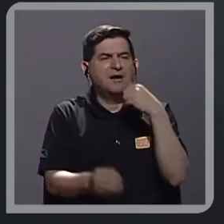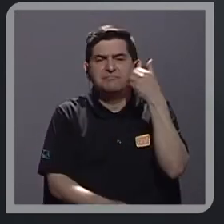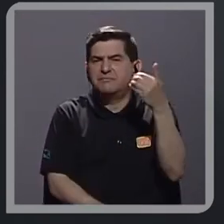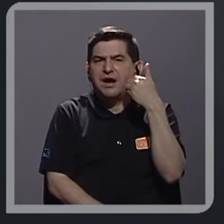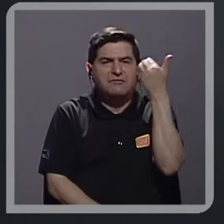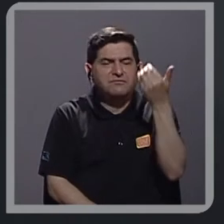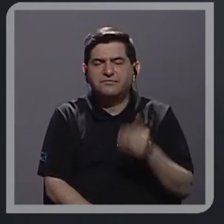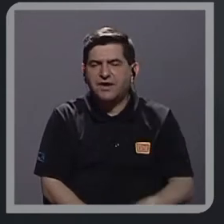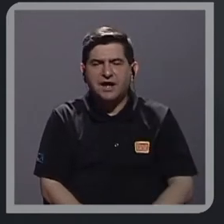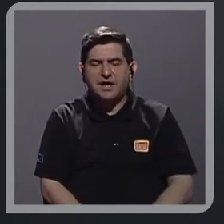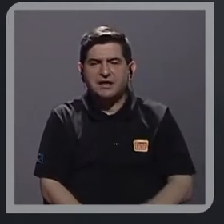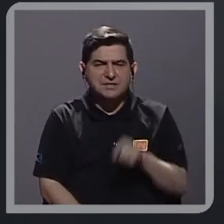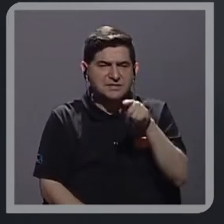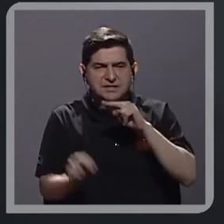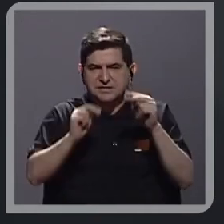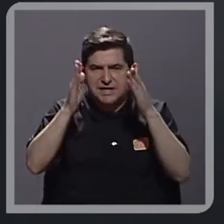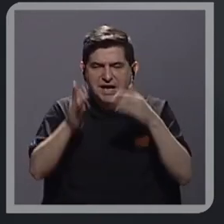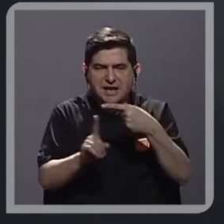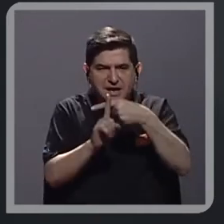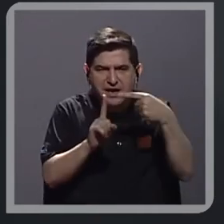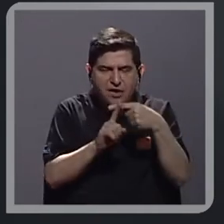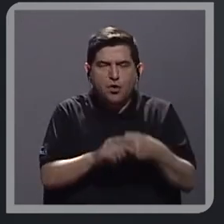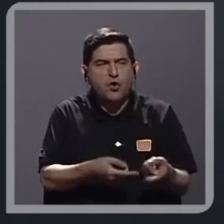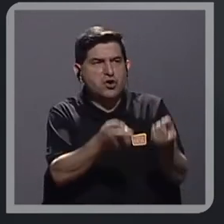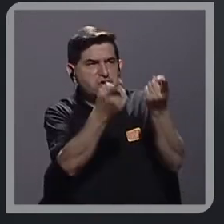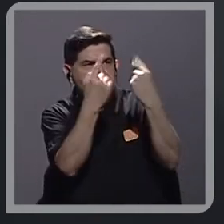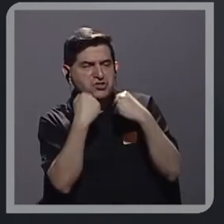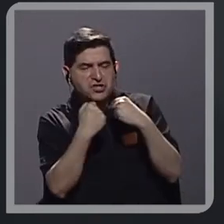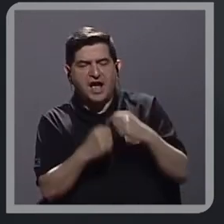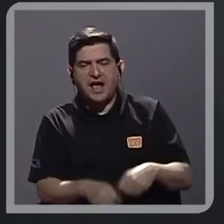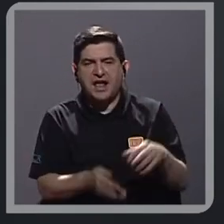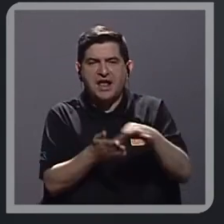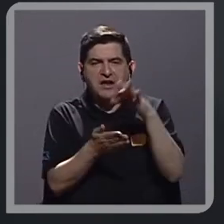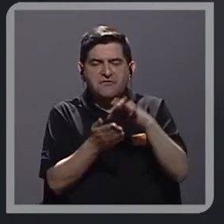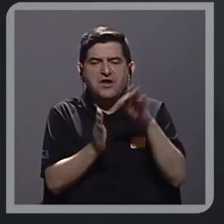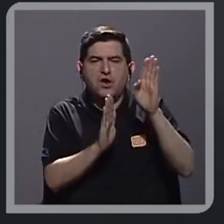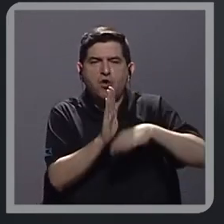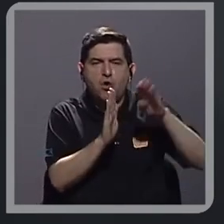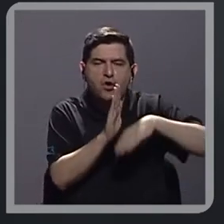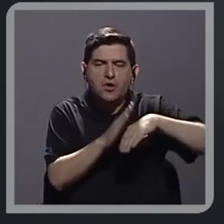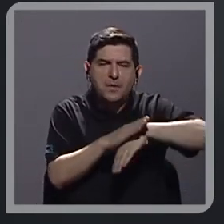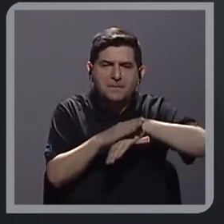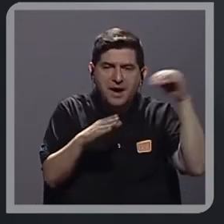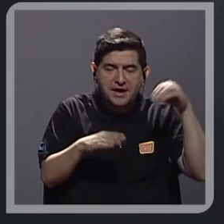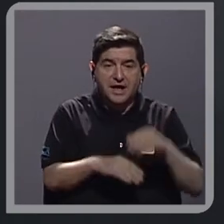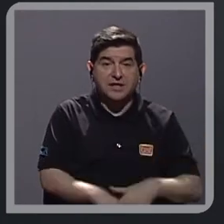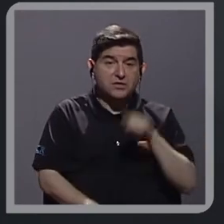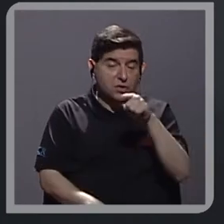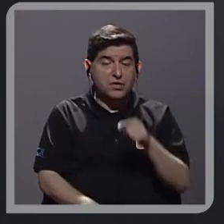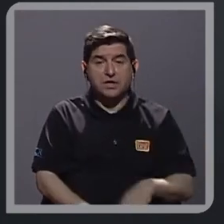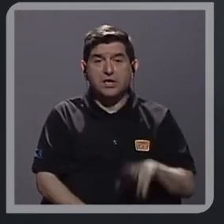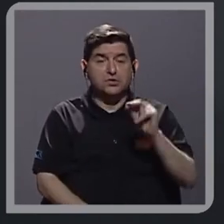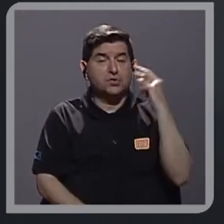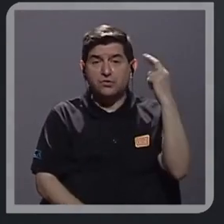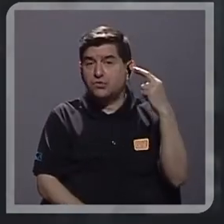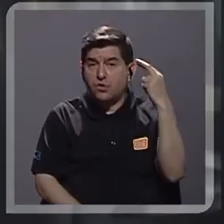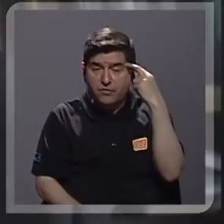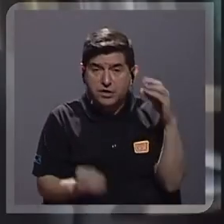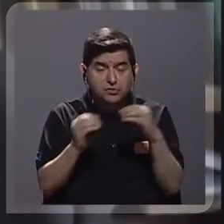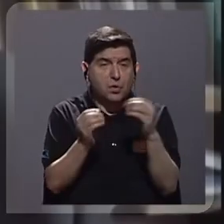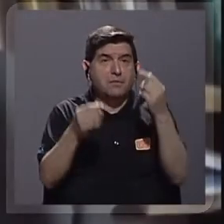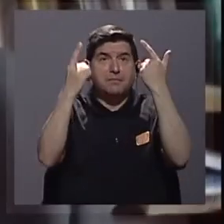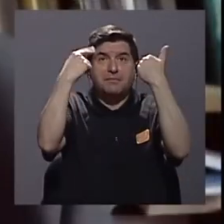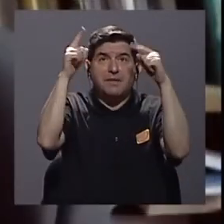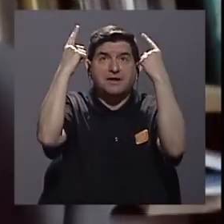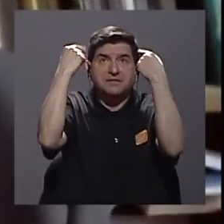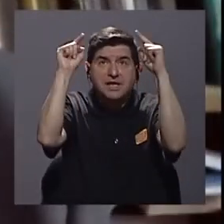nuevamente, la cadena de intermediación traer frijol barato de afuera. Y eso que es barato muchas veces no es porque haya mayor eficiencia